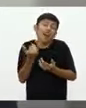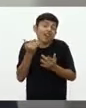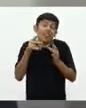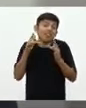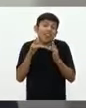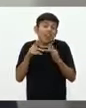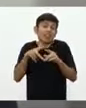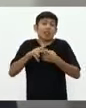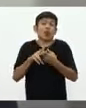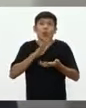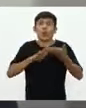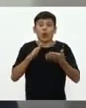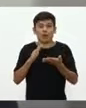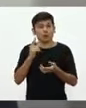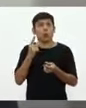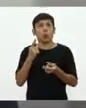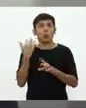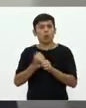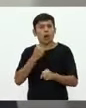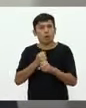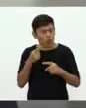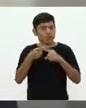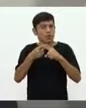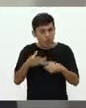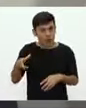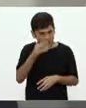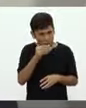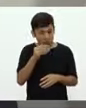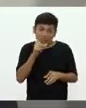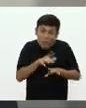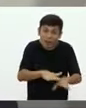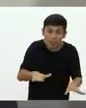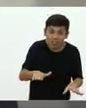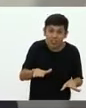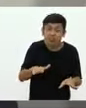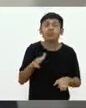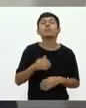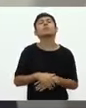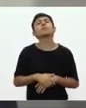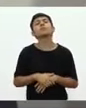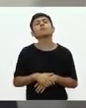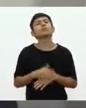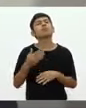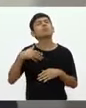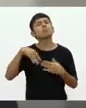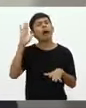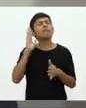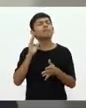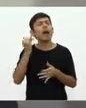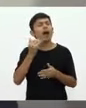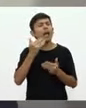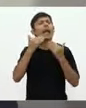nos permite, es un desafío para todos, es un desafío para los niños. Muchas veces hemos agradecido